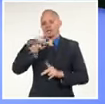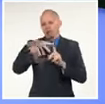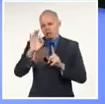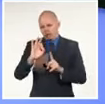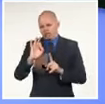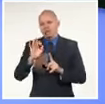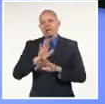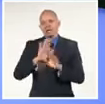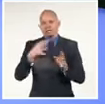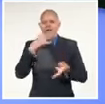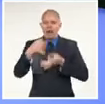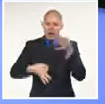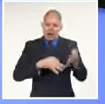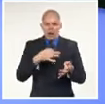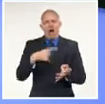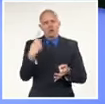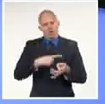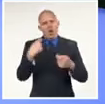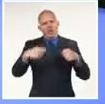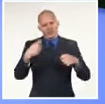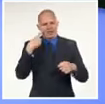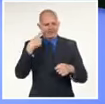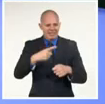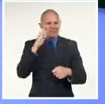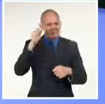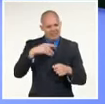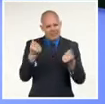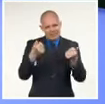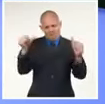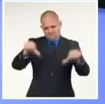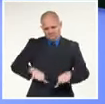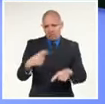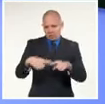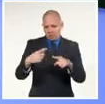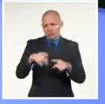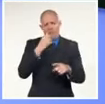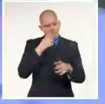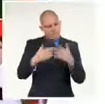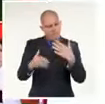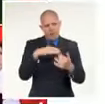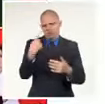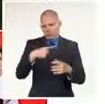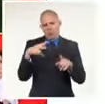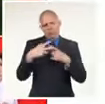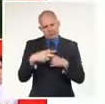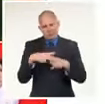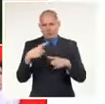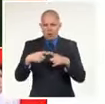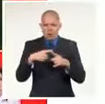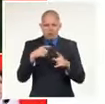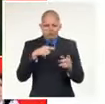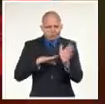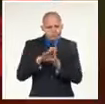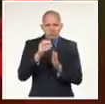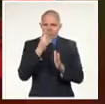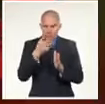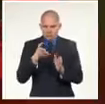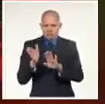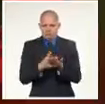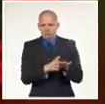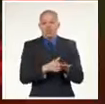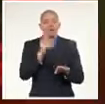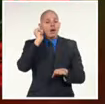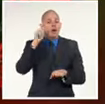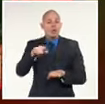organización y creatividad para revertir la situación económica de la nación. La primera secretaria del partido en el territorio, Marí de Fernández